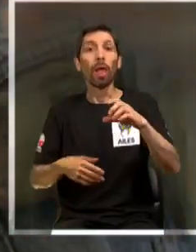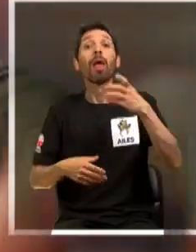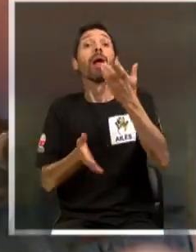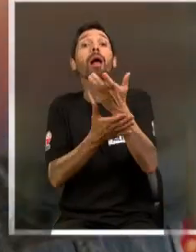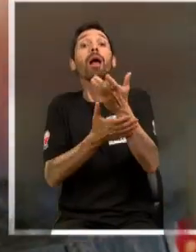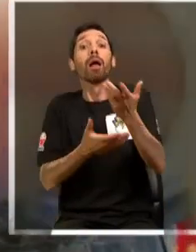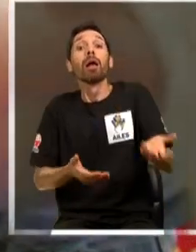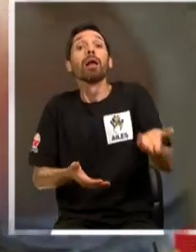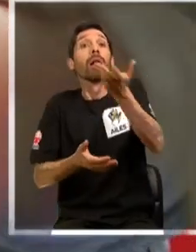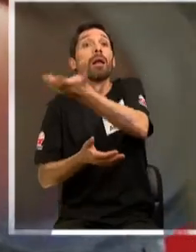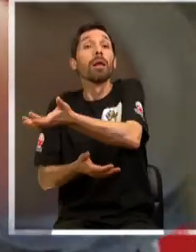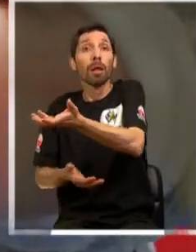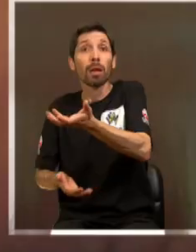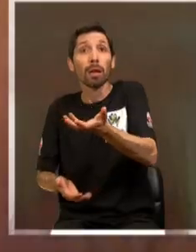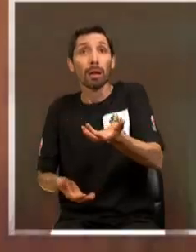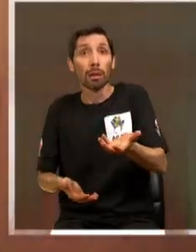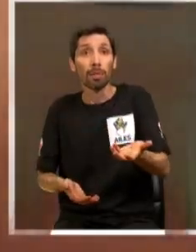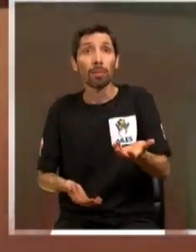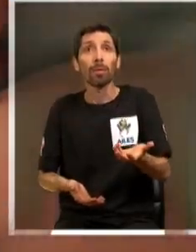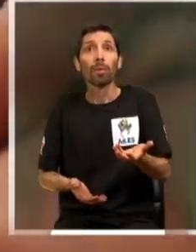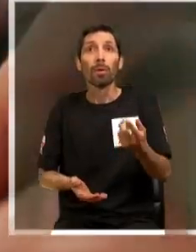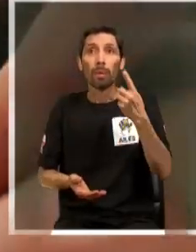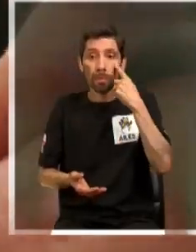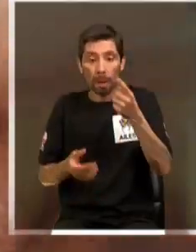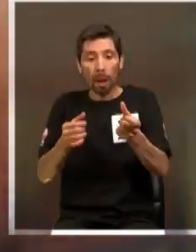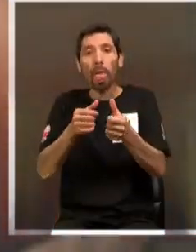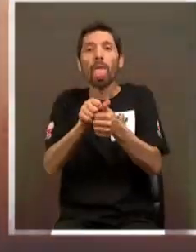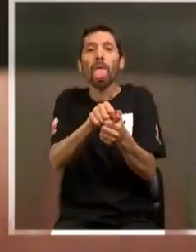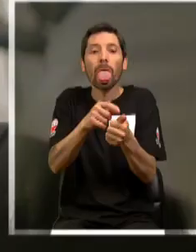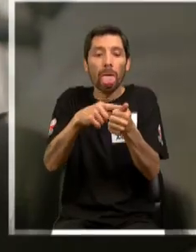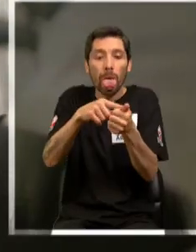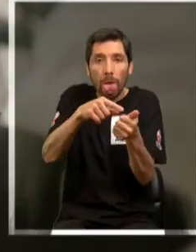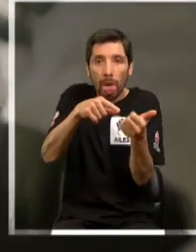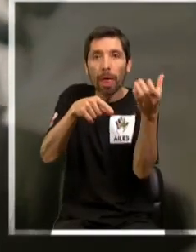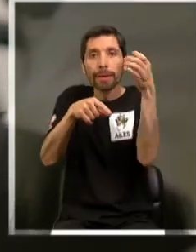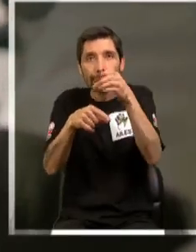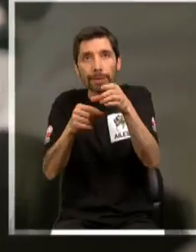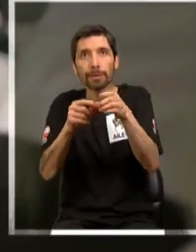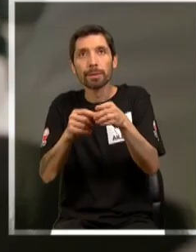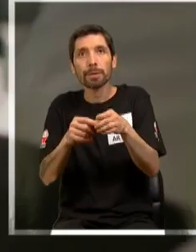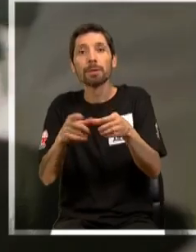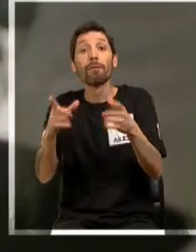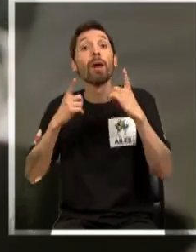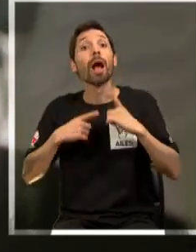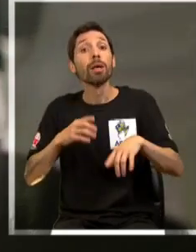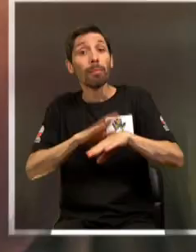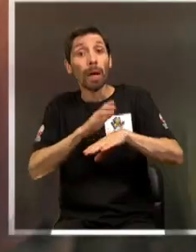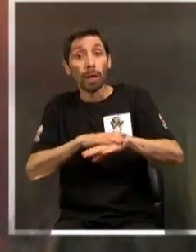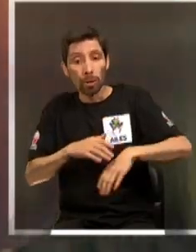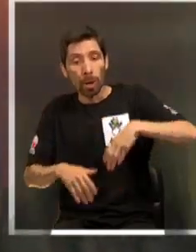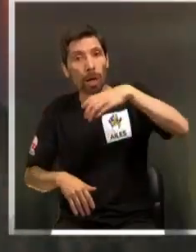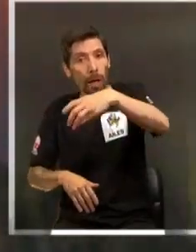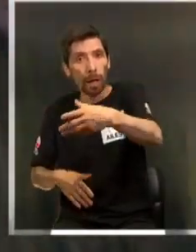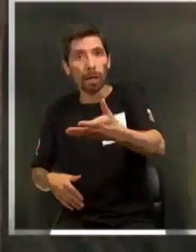Sí. Ya, pues. Bien. Pero mira, el dedo pulgar no está jugando. Esta mano está de vacaciones. Ah, no.